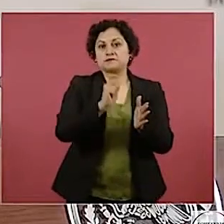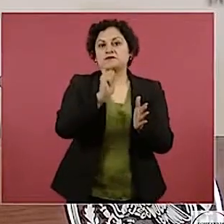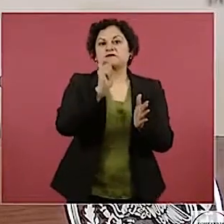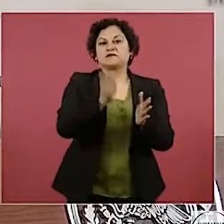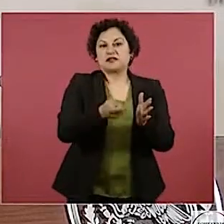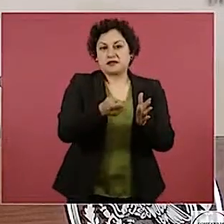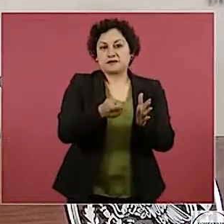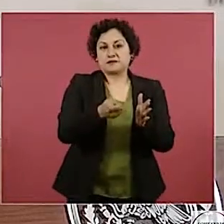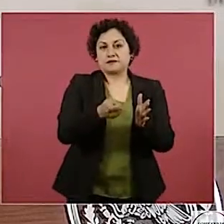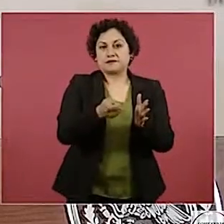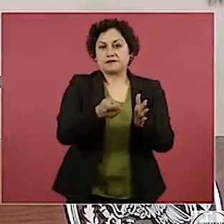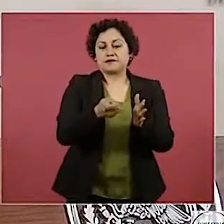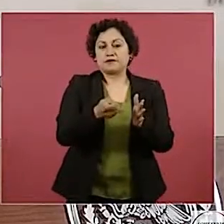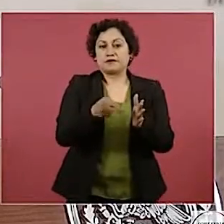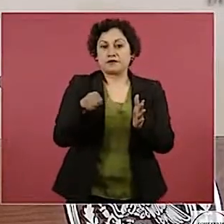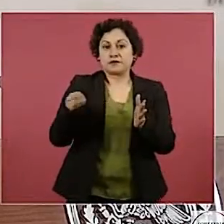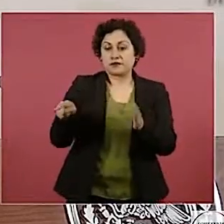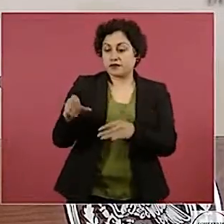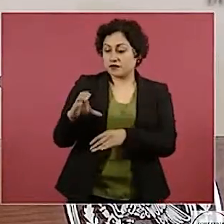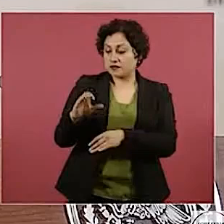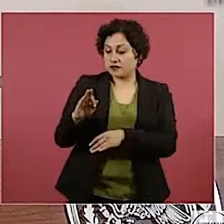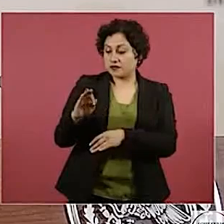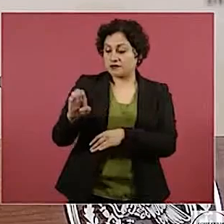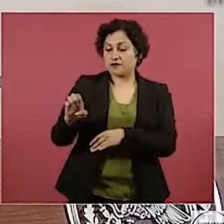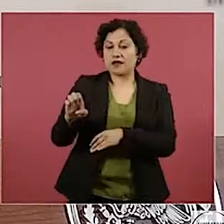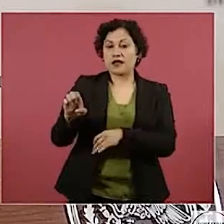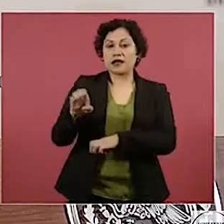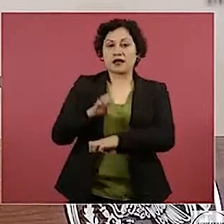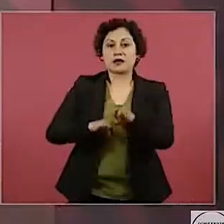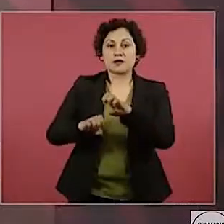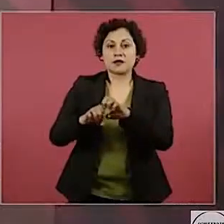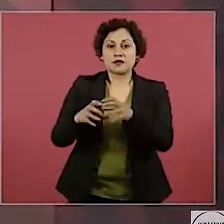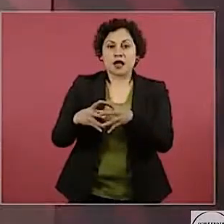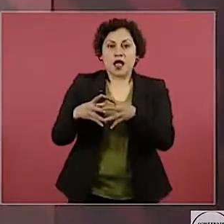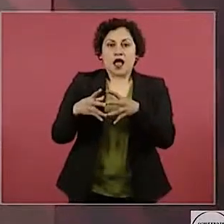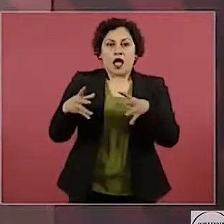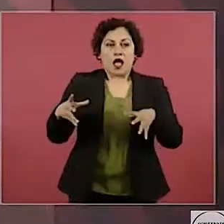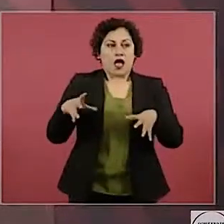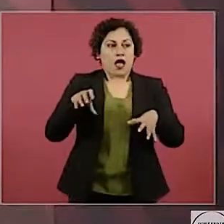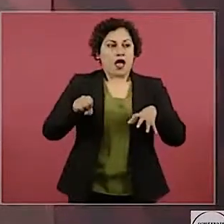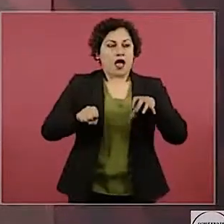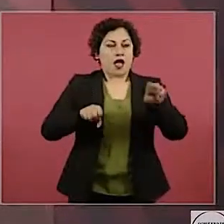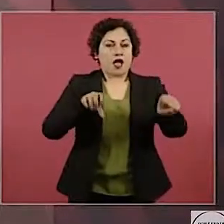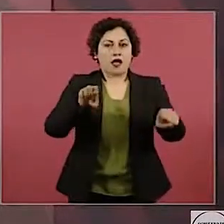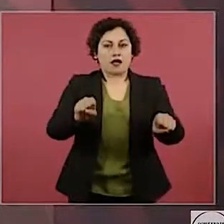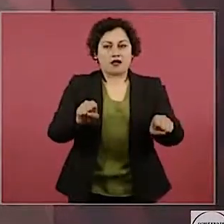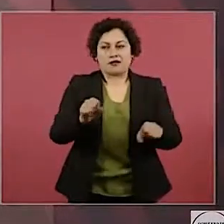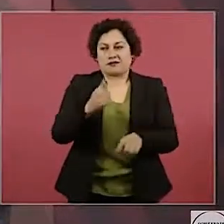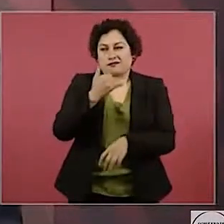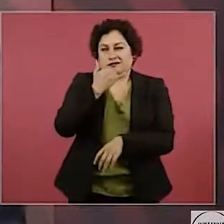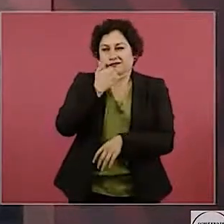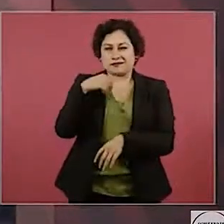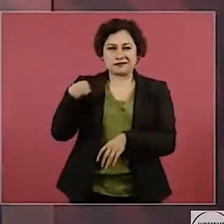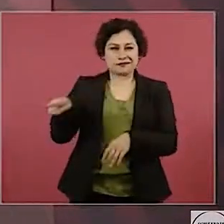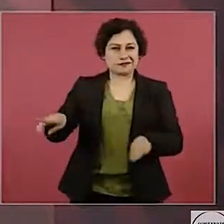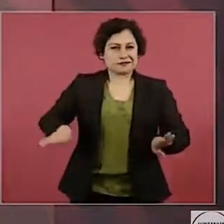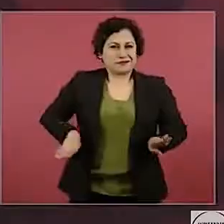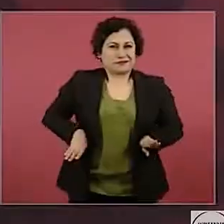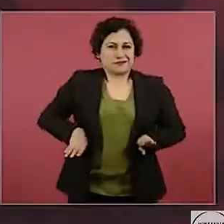monopolio a la Comisión Federal de Electricidad y no se le dé el mismo trato